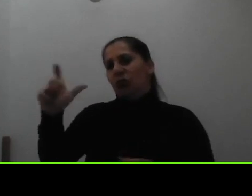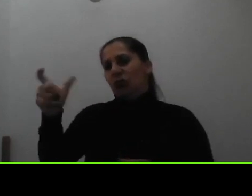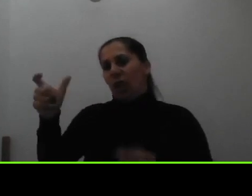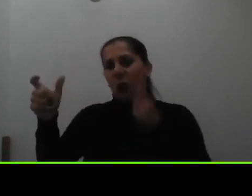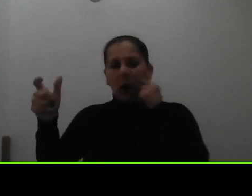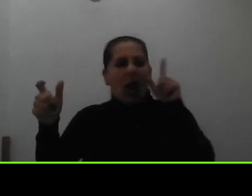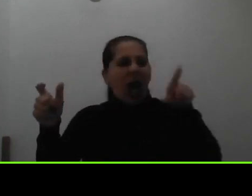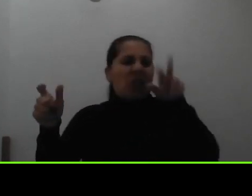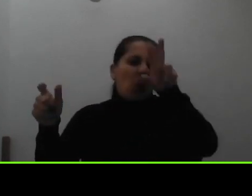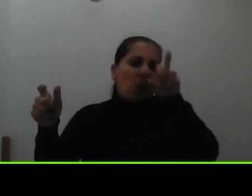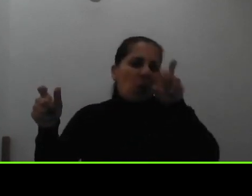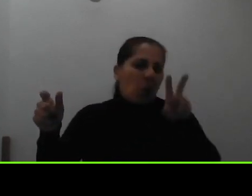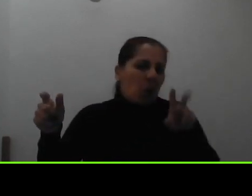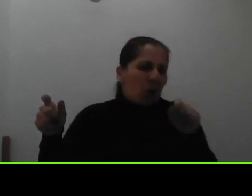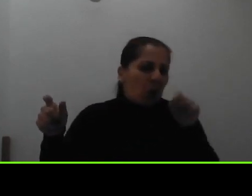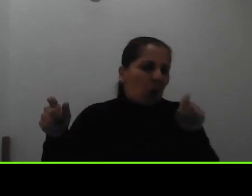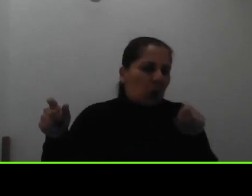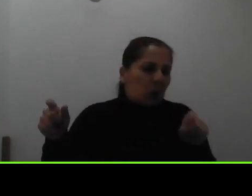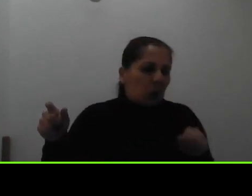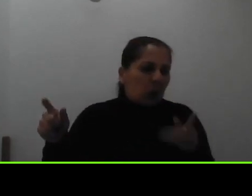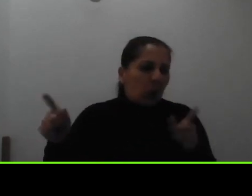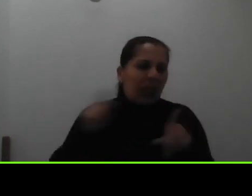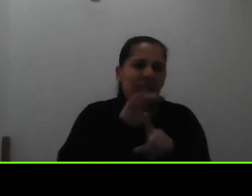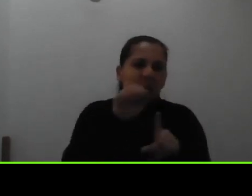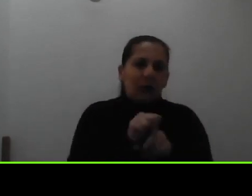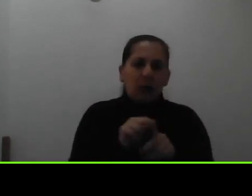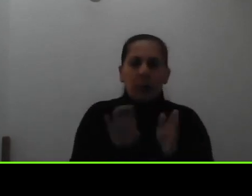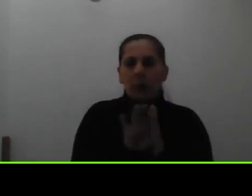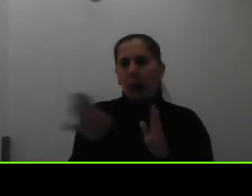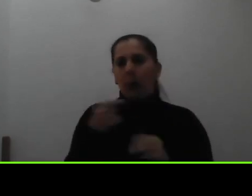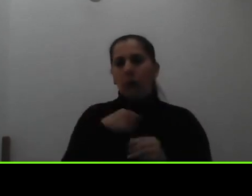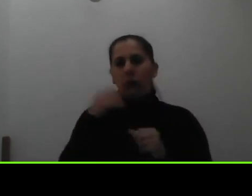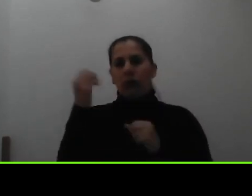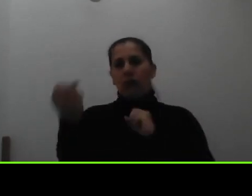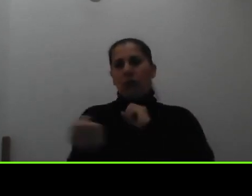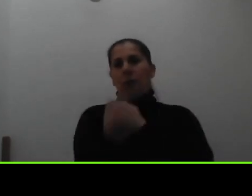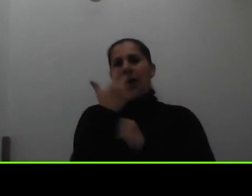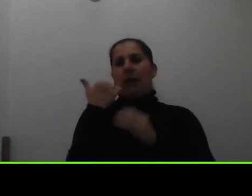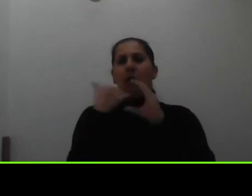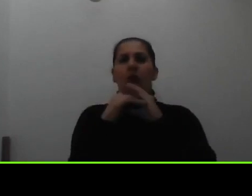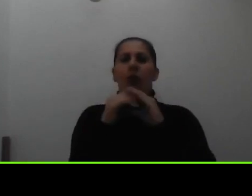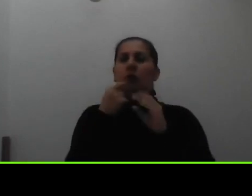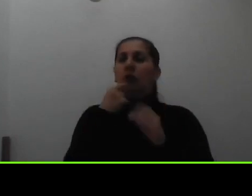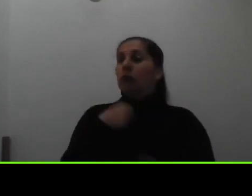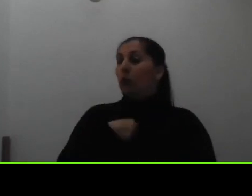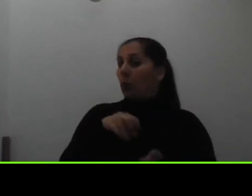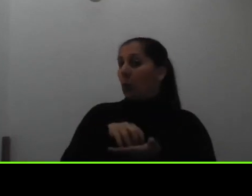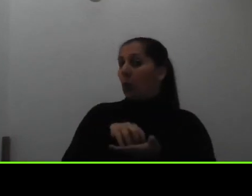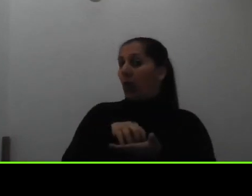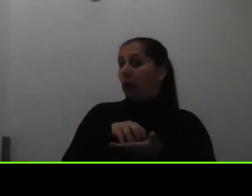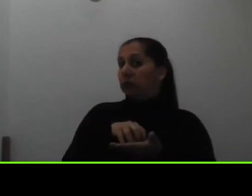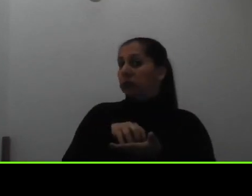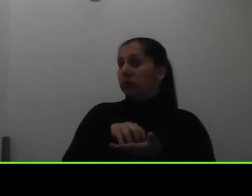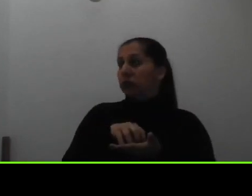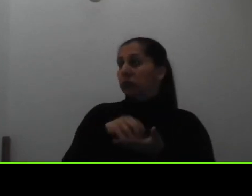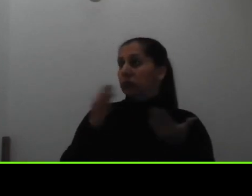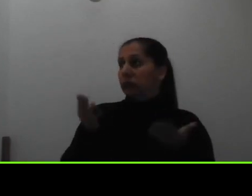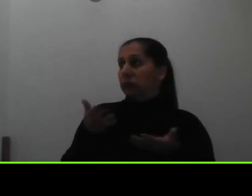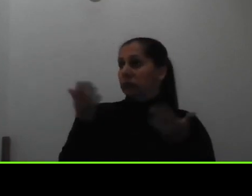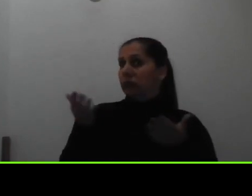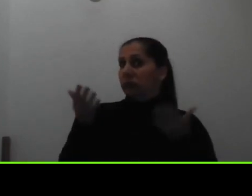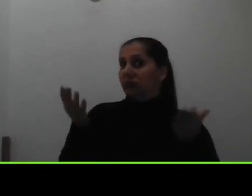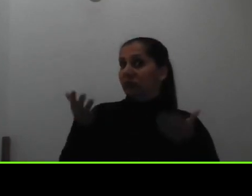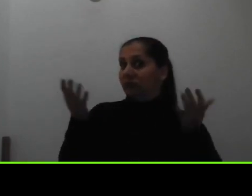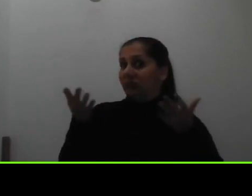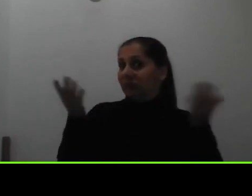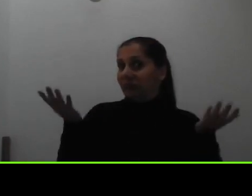cuál es la situación pero si ustedes nos ponen ejemplo un correo que dice es que tengo una duda es muy difícil porque tenemos que